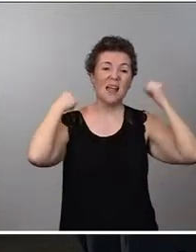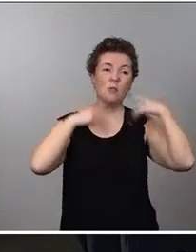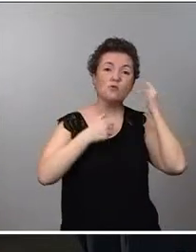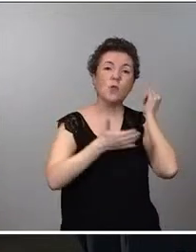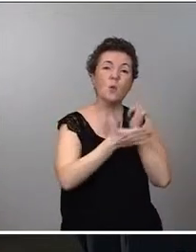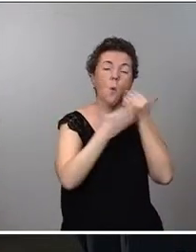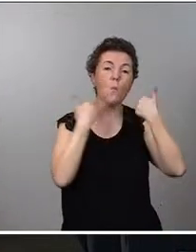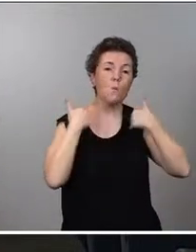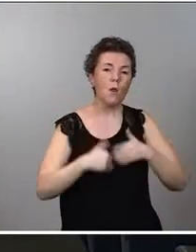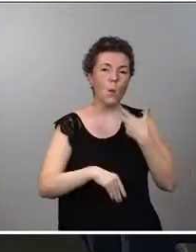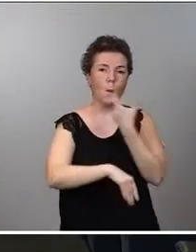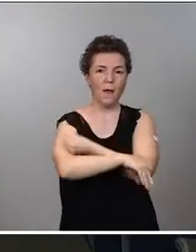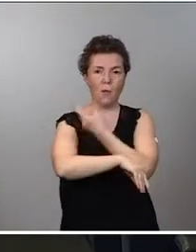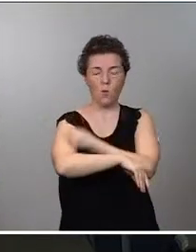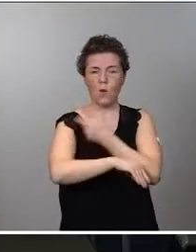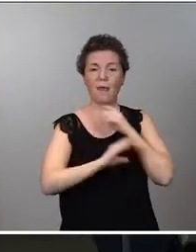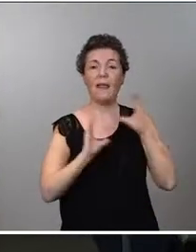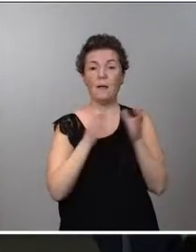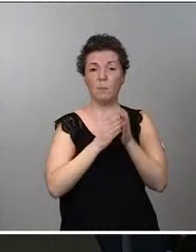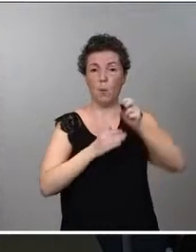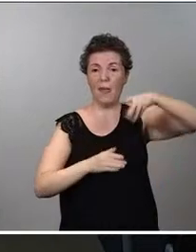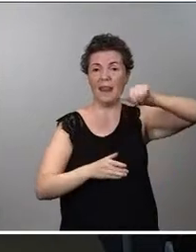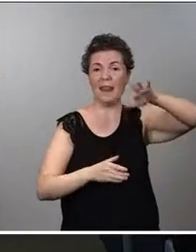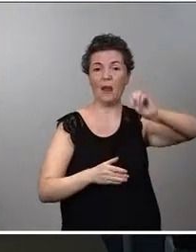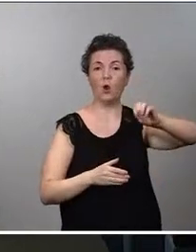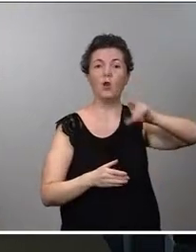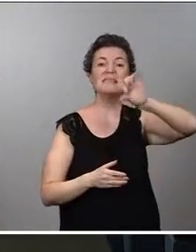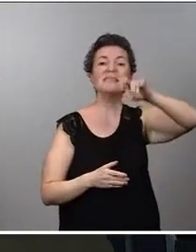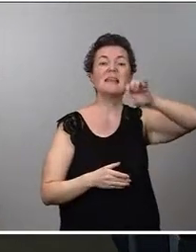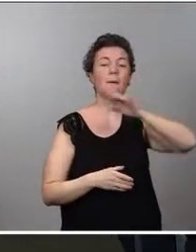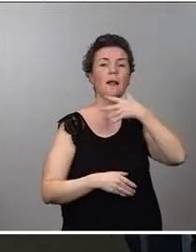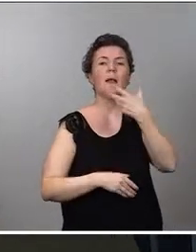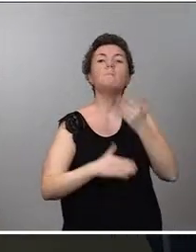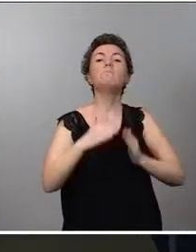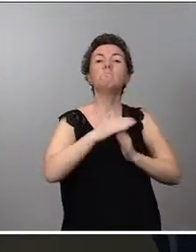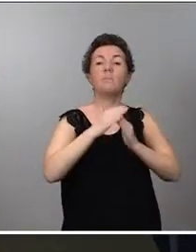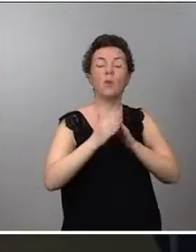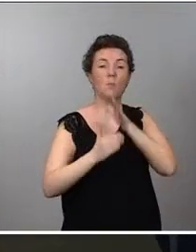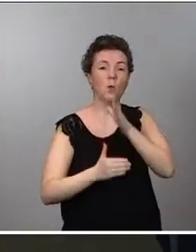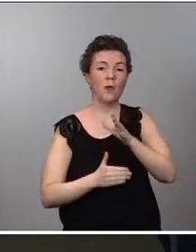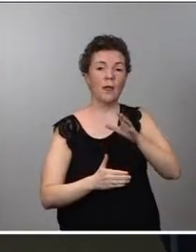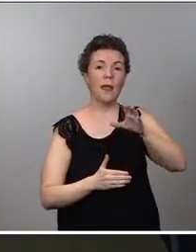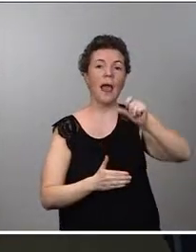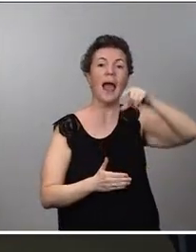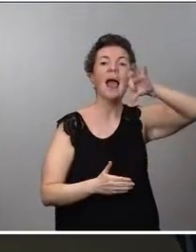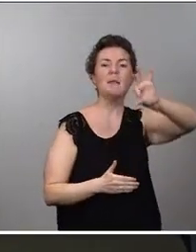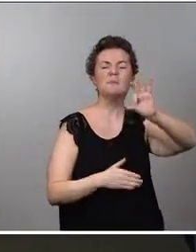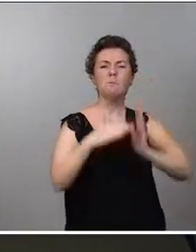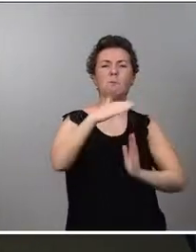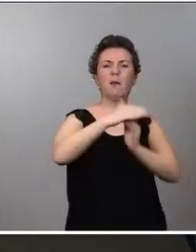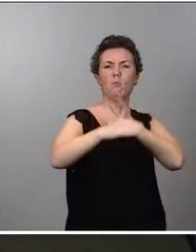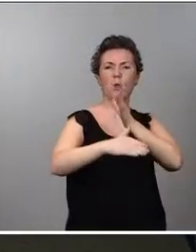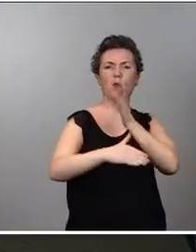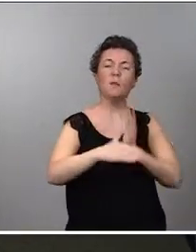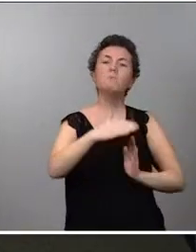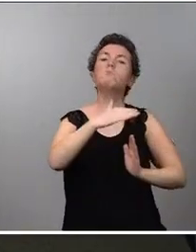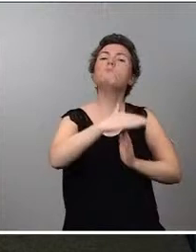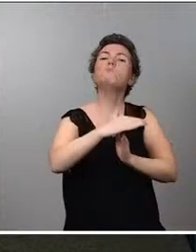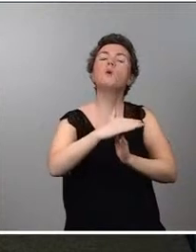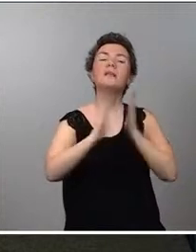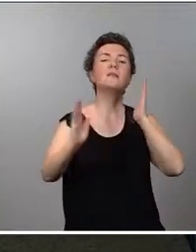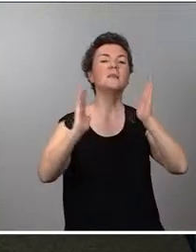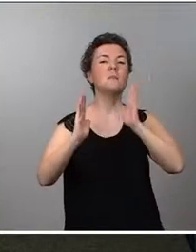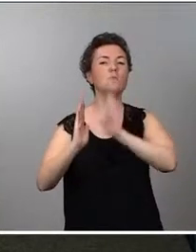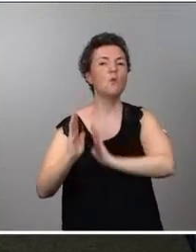vacuna del equipo de Mariano Esteban por qué la IME la ha paralizado si esto es una paralización temporal una